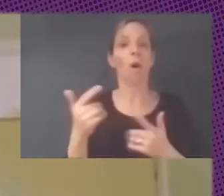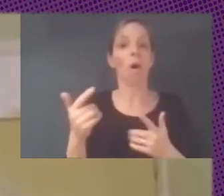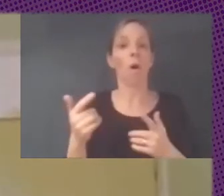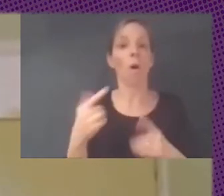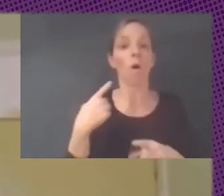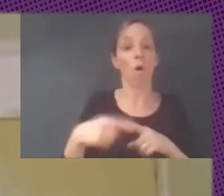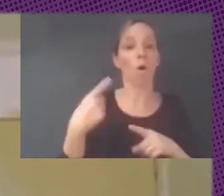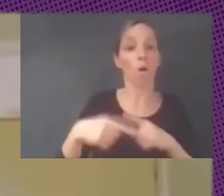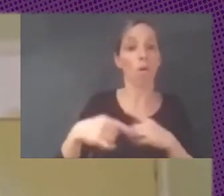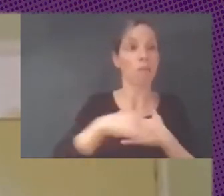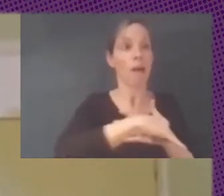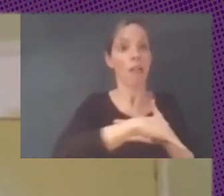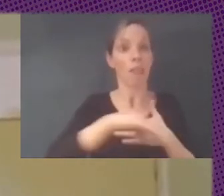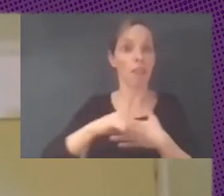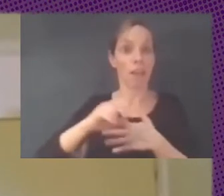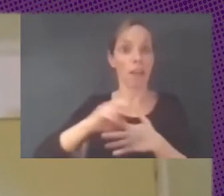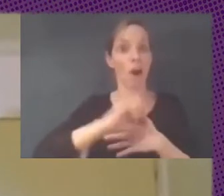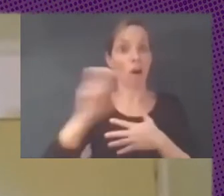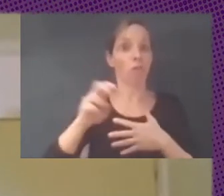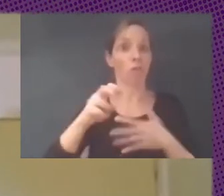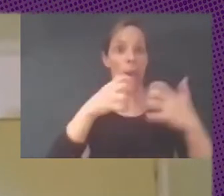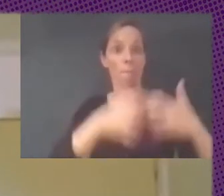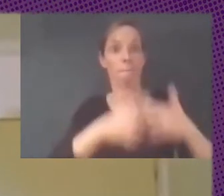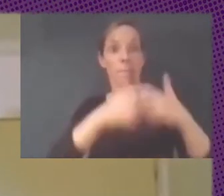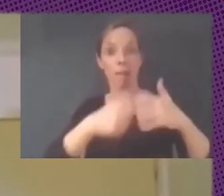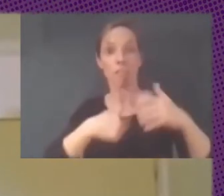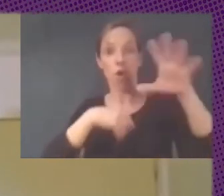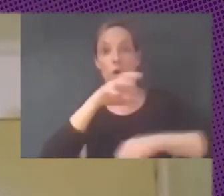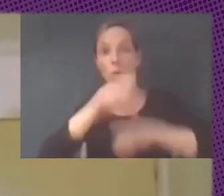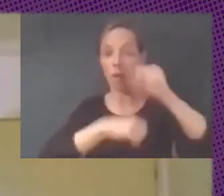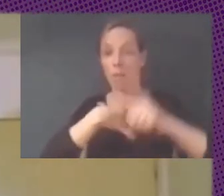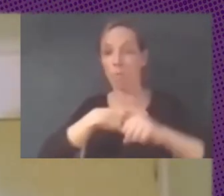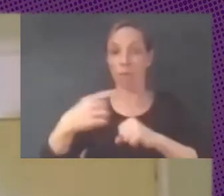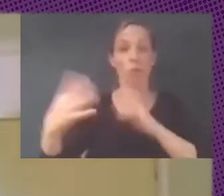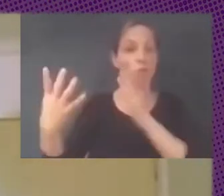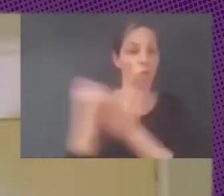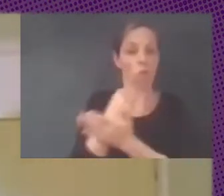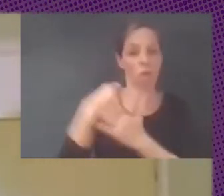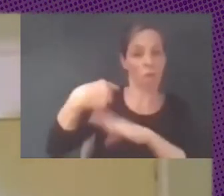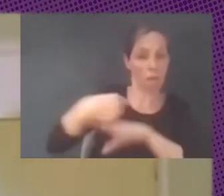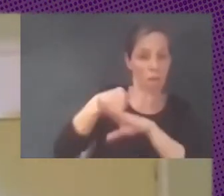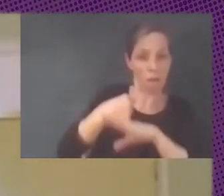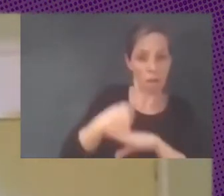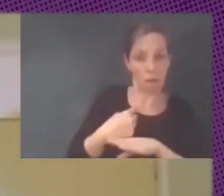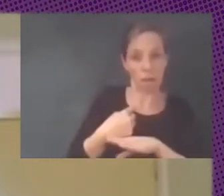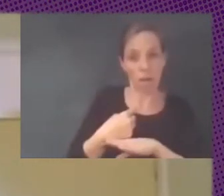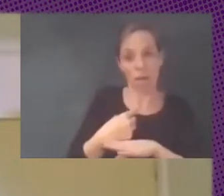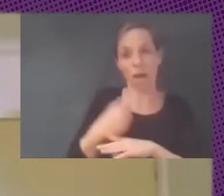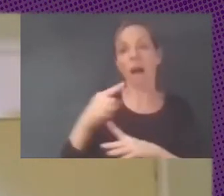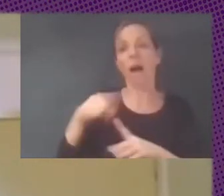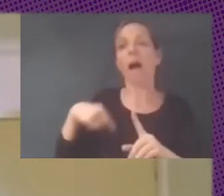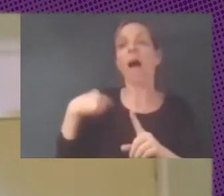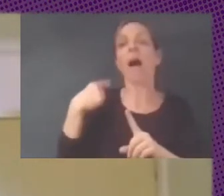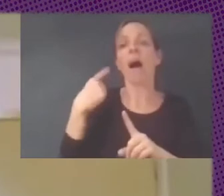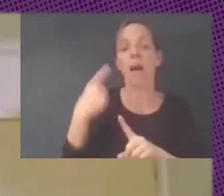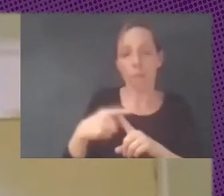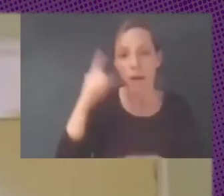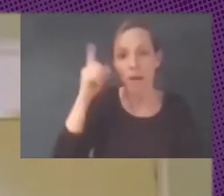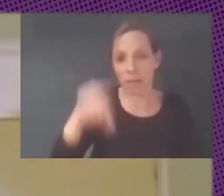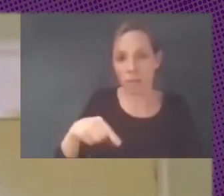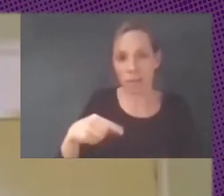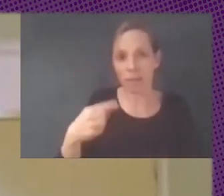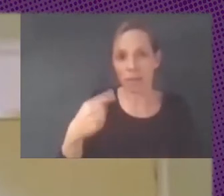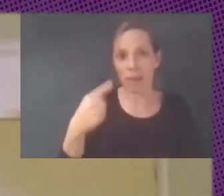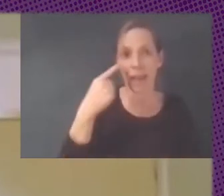otros equipos que hablan con ellos y además de todo aún nos espían todo tiempo